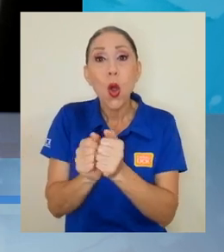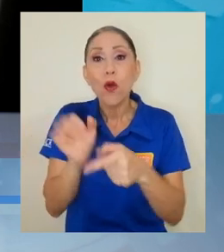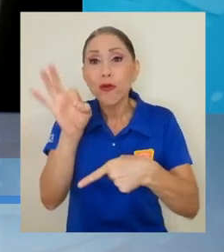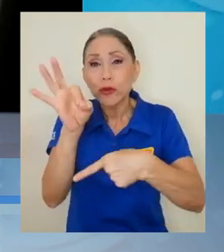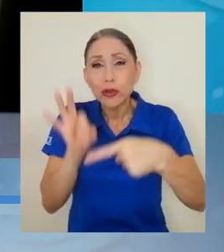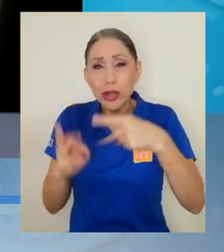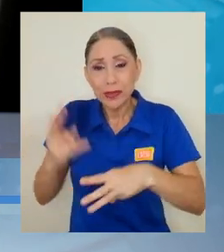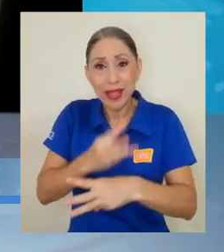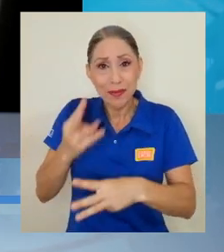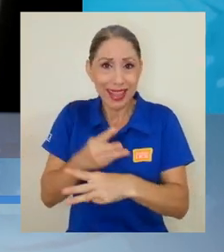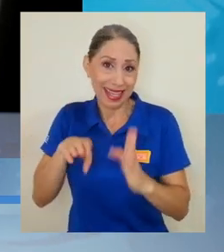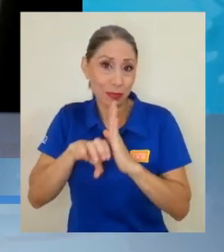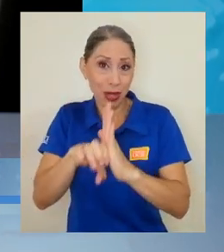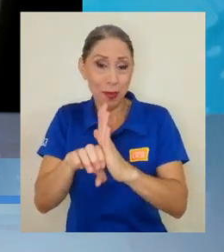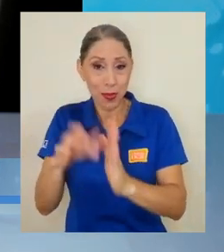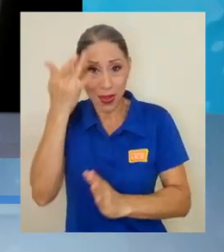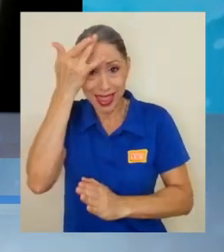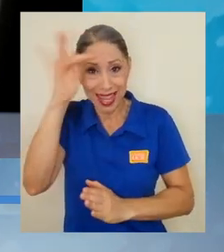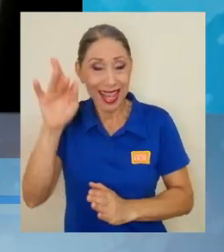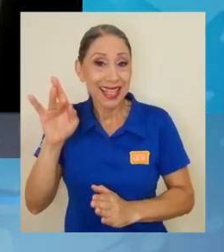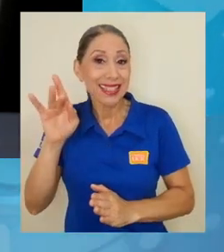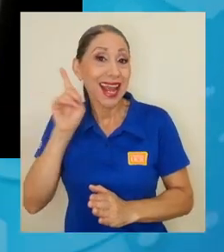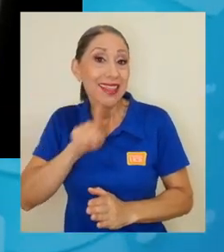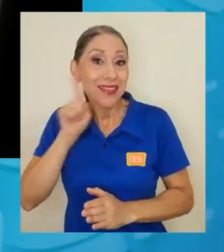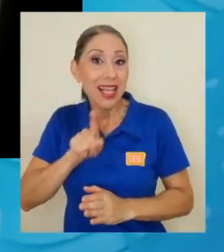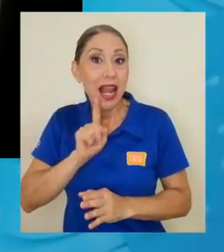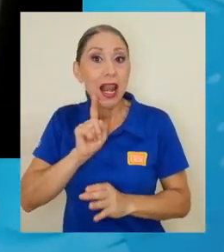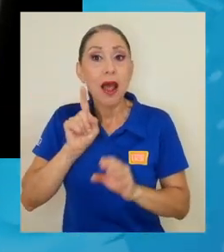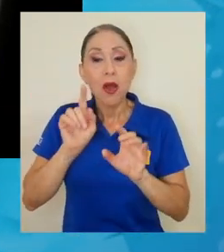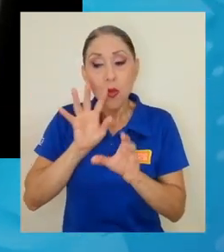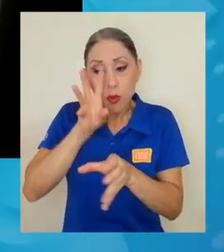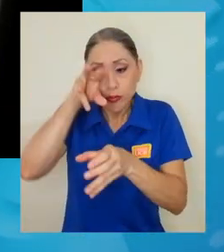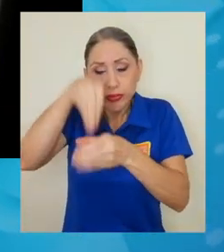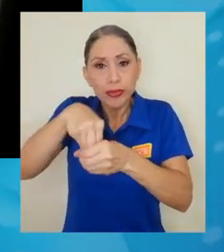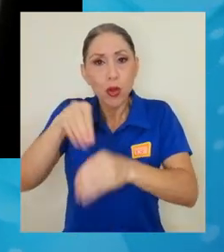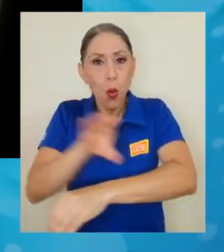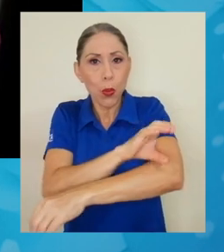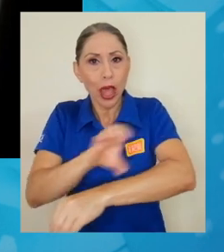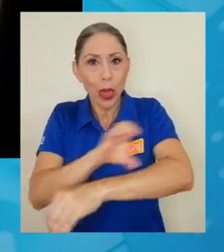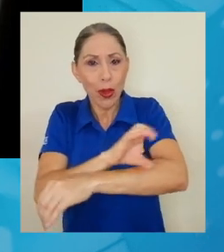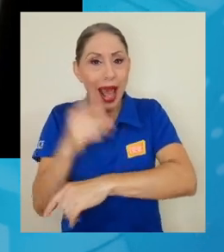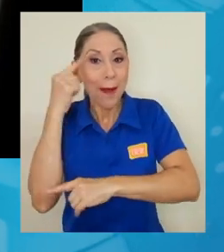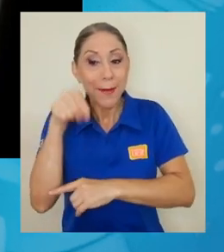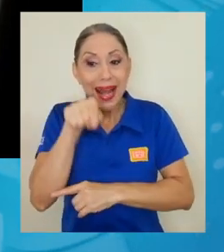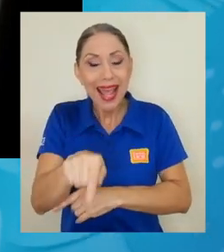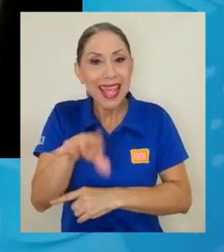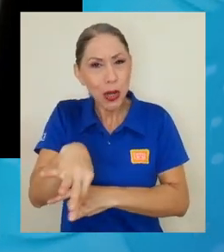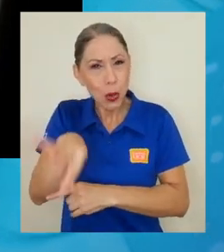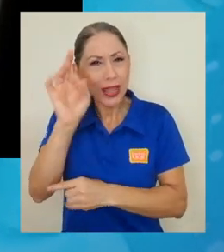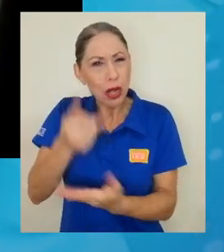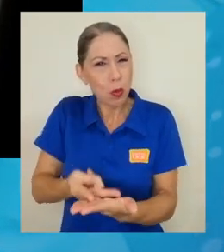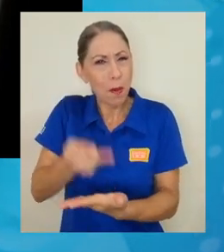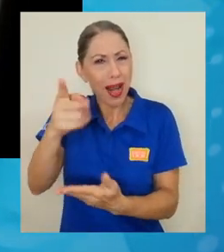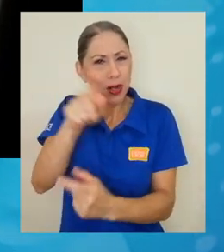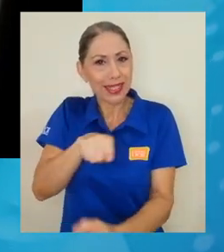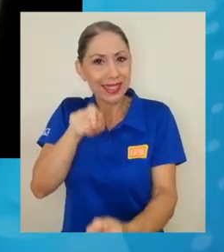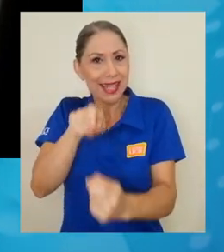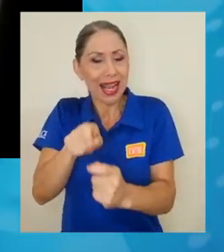algoritmos matemáticos de, por ejemplo, inteligencia artificial, para poder expresar y tener un, por decirlo así, un valor exacto de estas